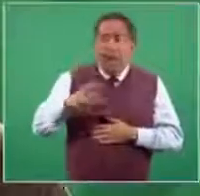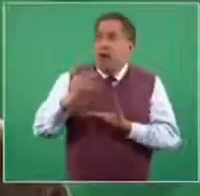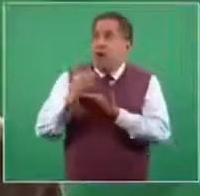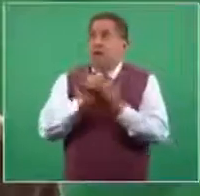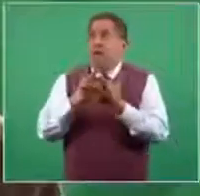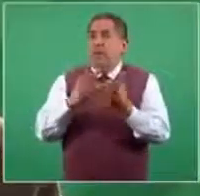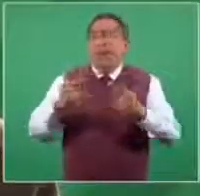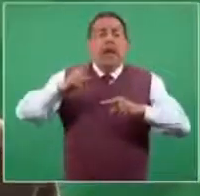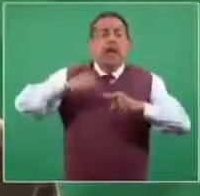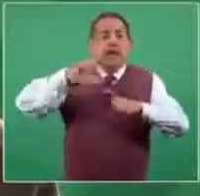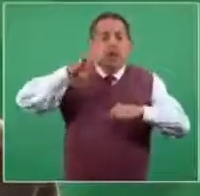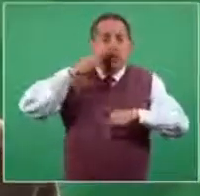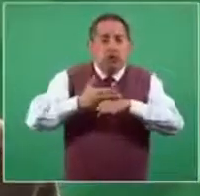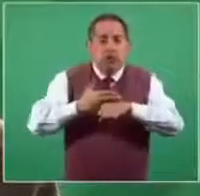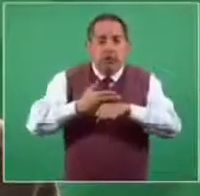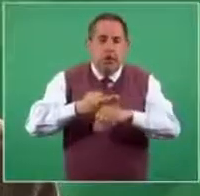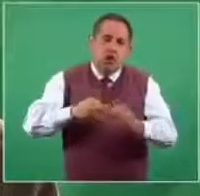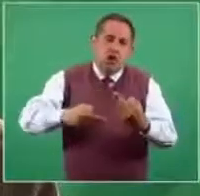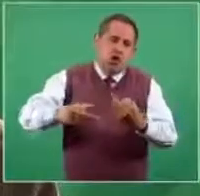todas las personas.